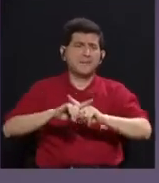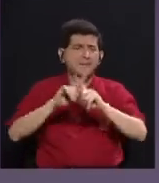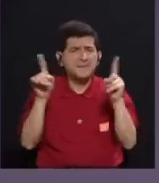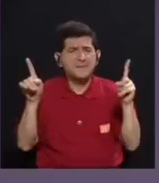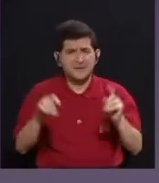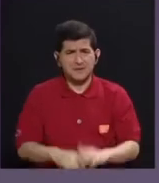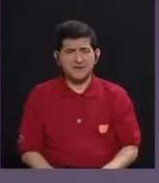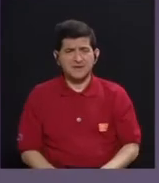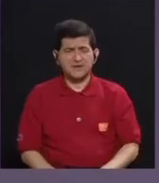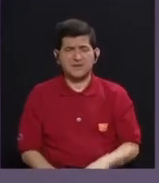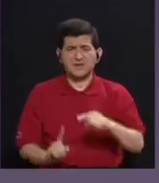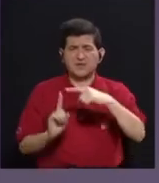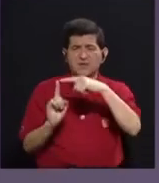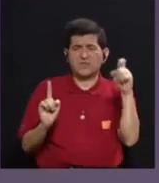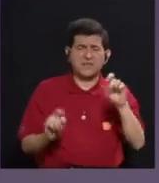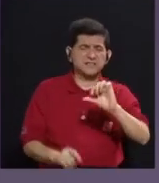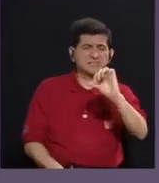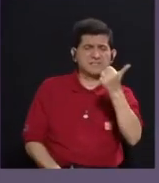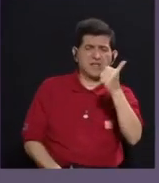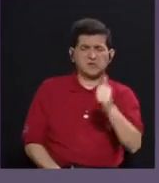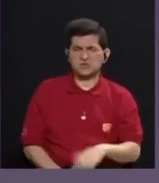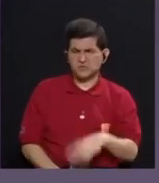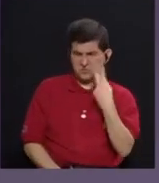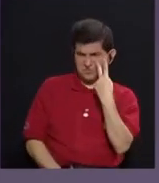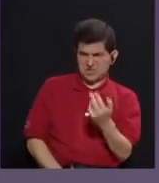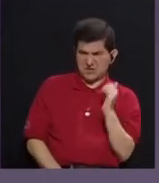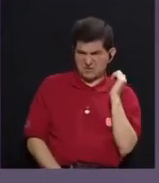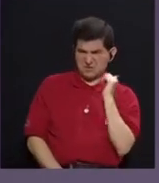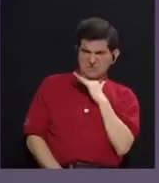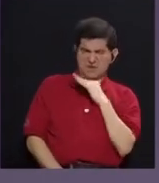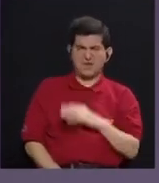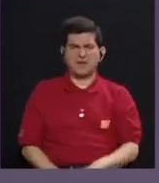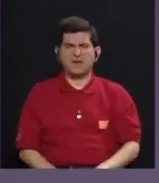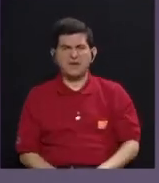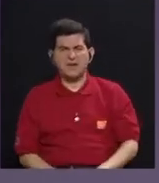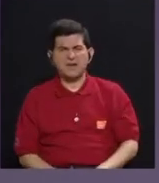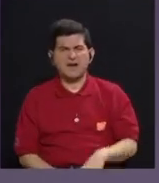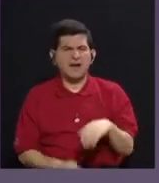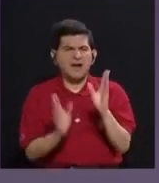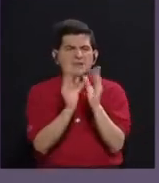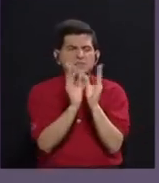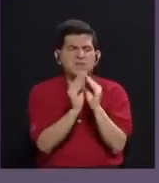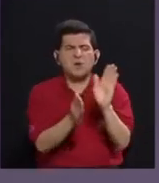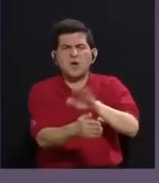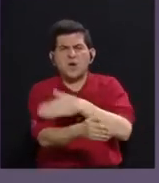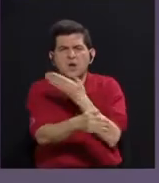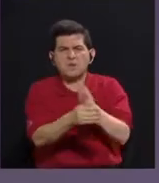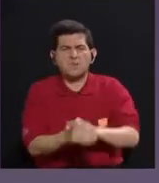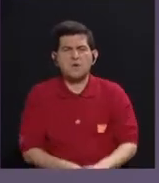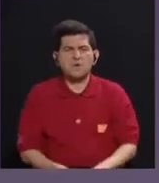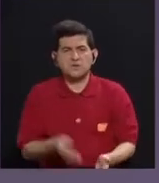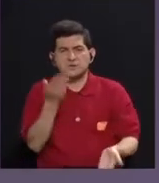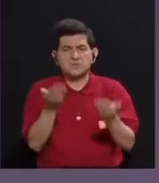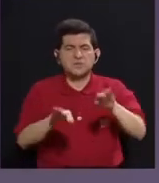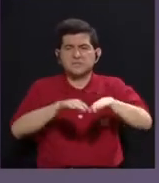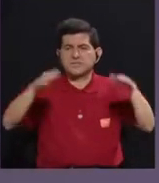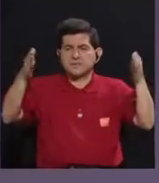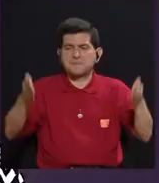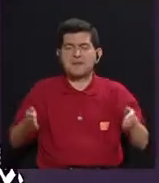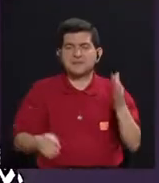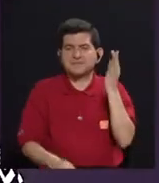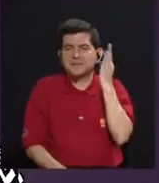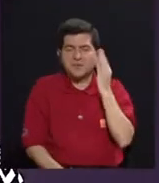desde esta otredad extraña. Entonces, vemos muchos simposios de música donde hay una mesa de mujeres,